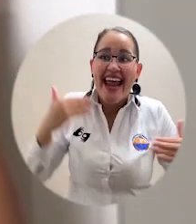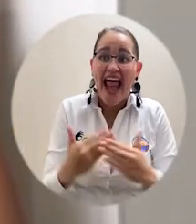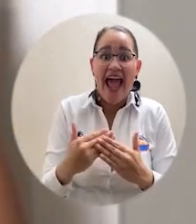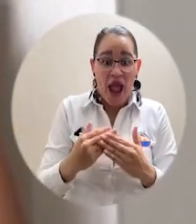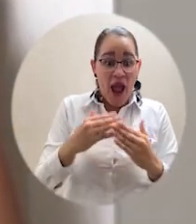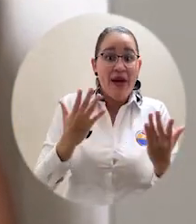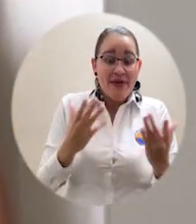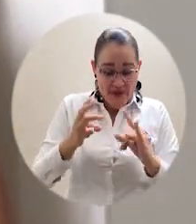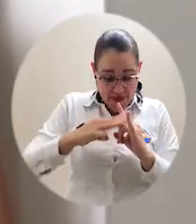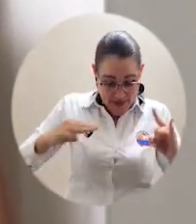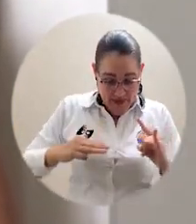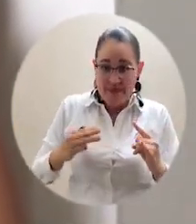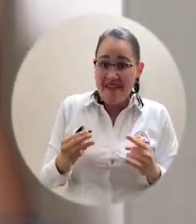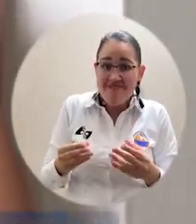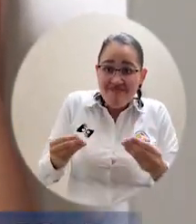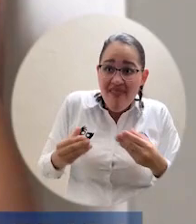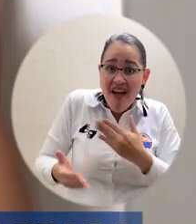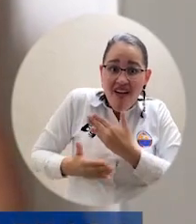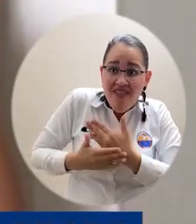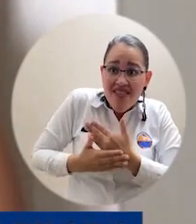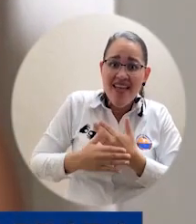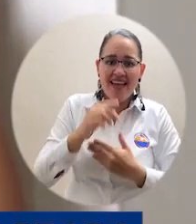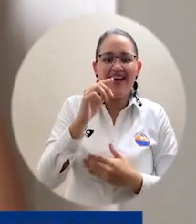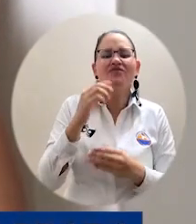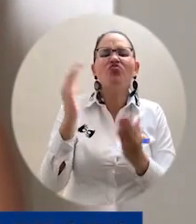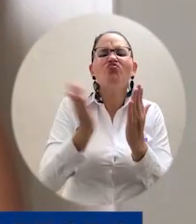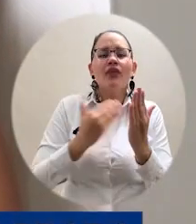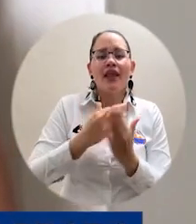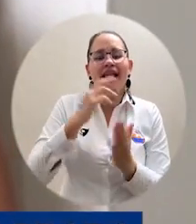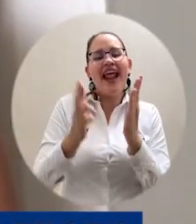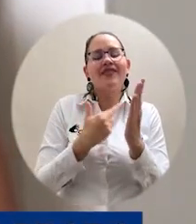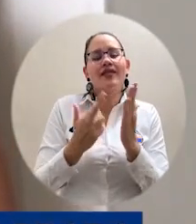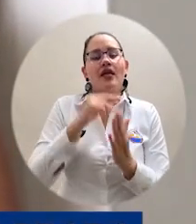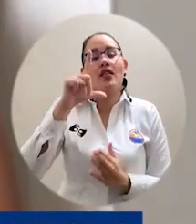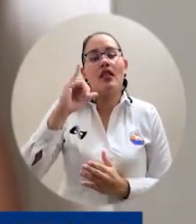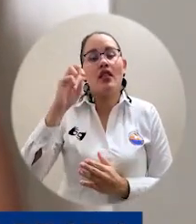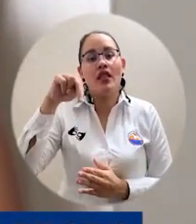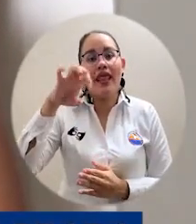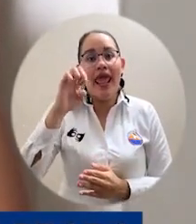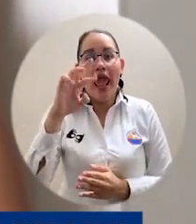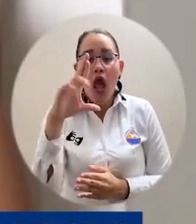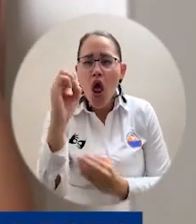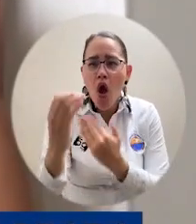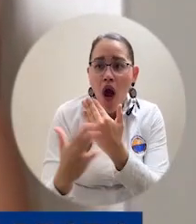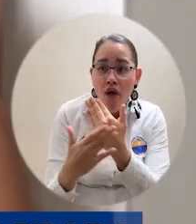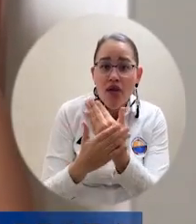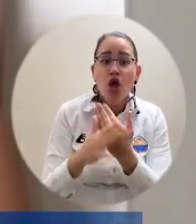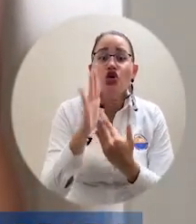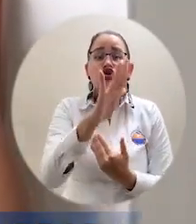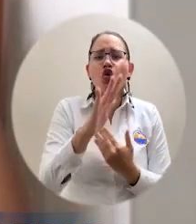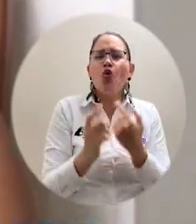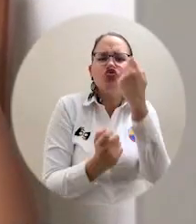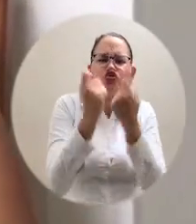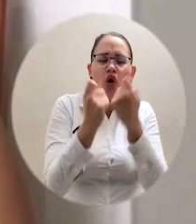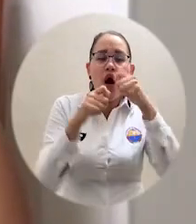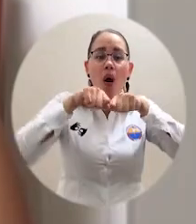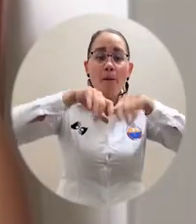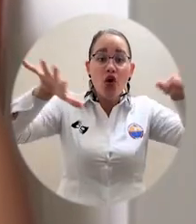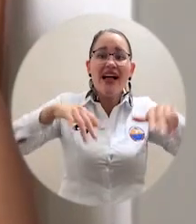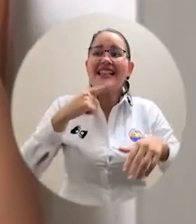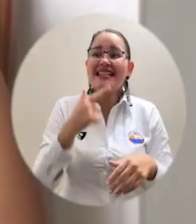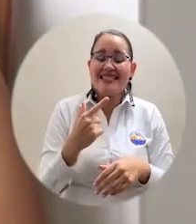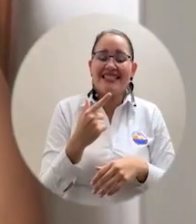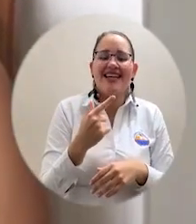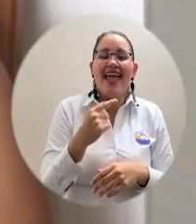recibe con beneplácito los resultados del ranking de mejores universidades de la revista Dinero, en donde posiciona nuestro programa de contaduría